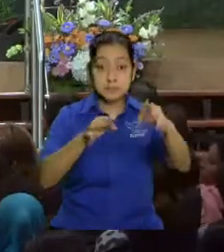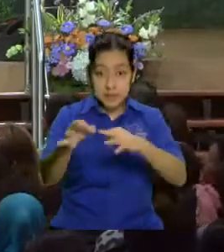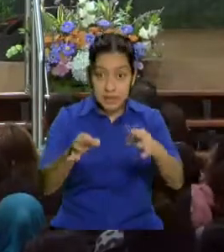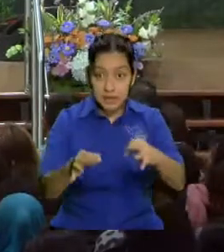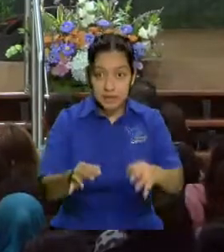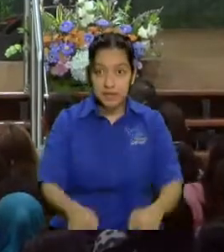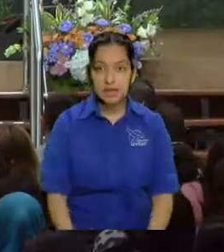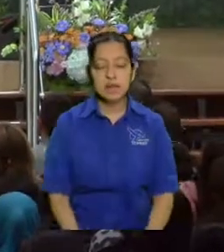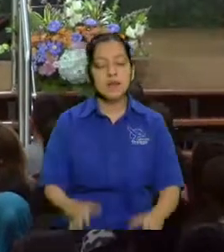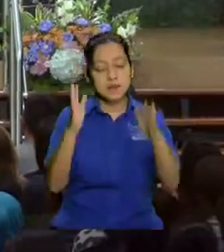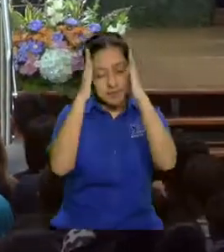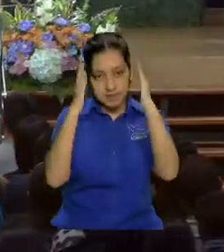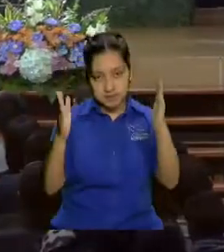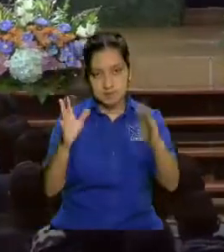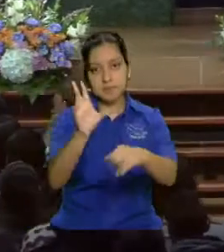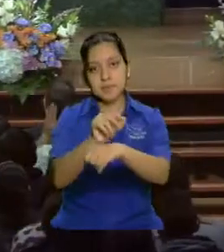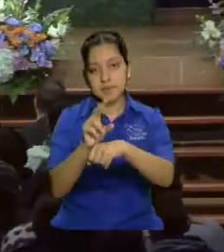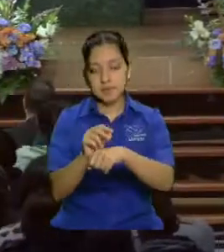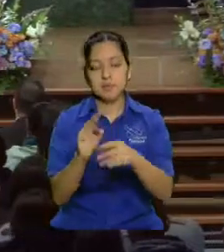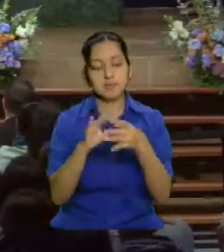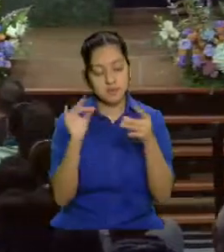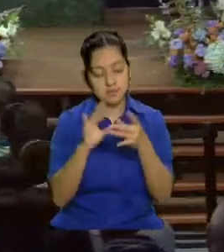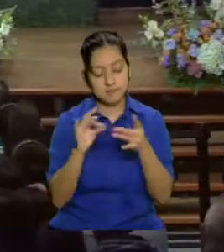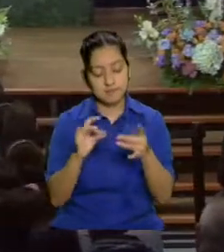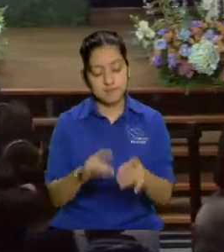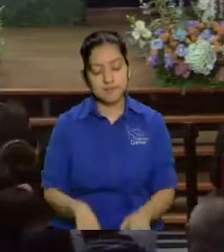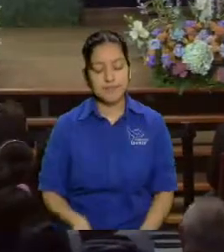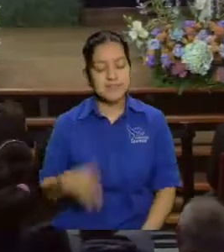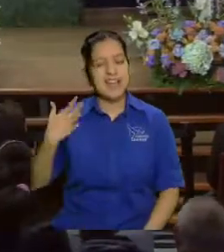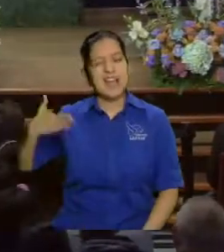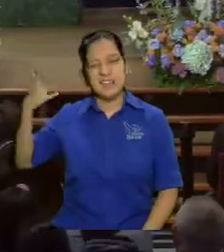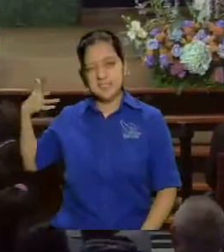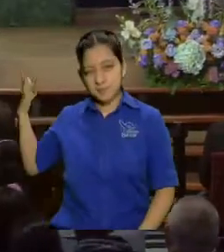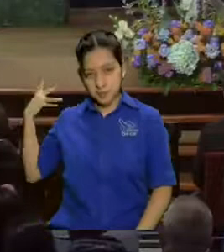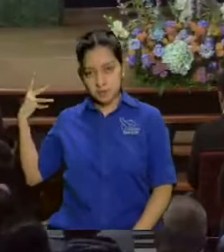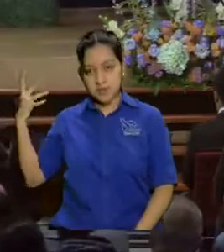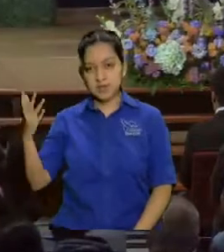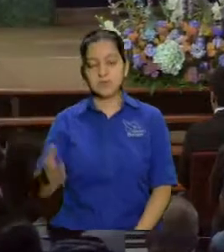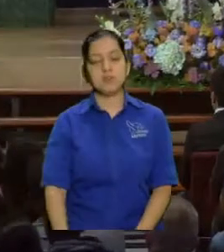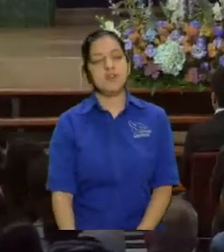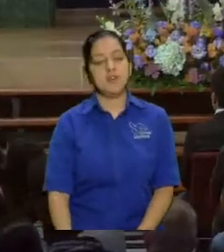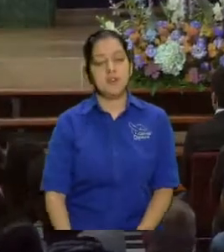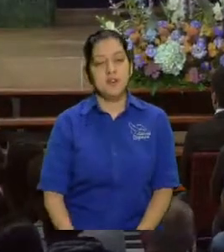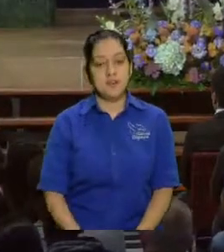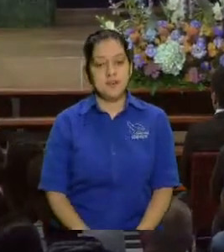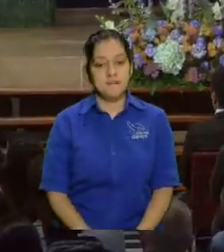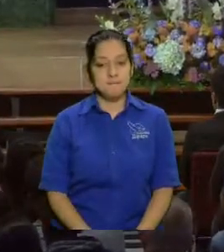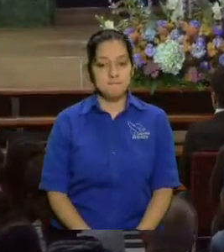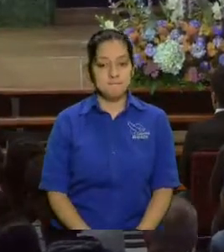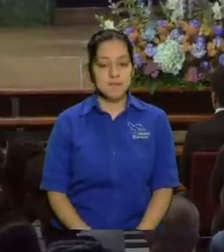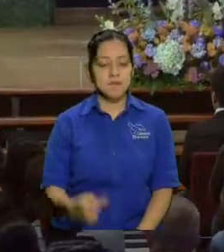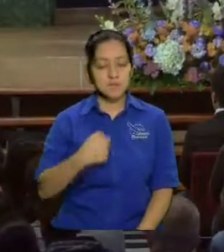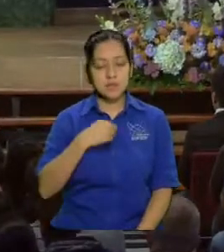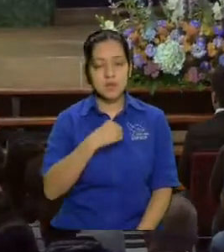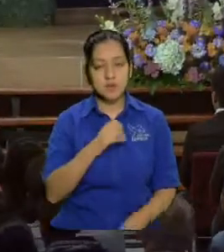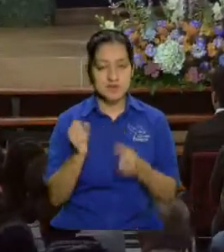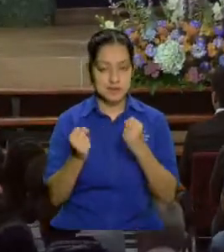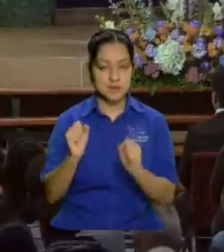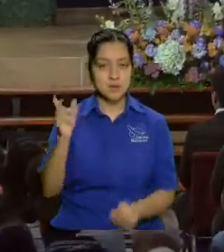mire pues déjeme contarle déjeme contarle hace muchos años y quiero volverlo a hacer quiero volverlo a hacer